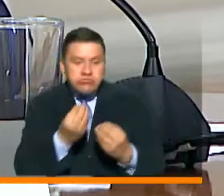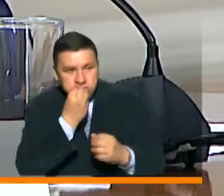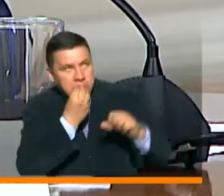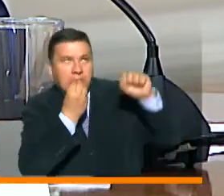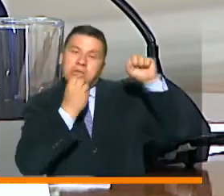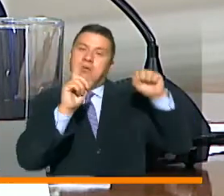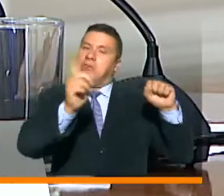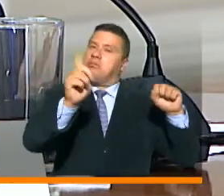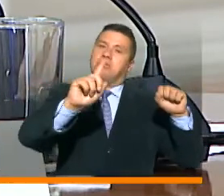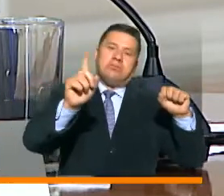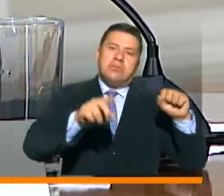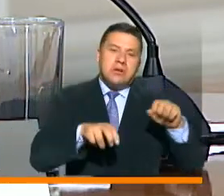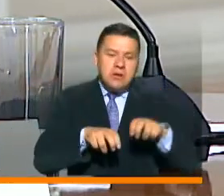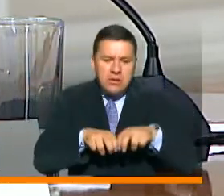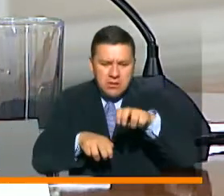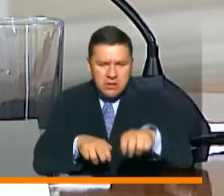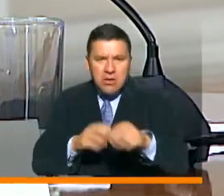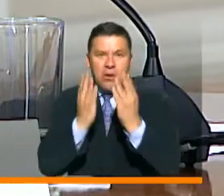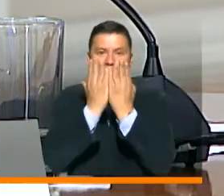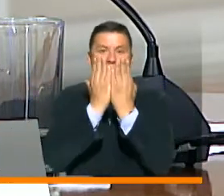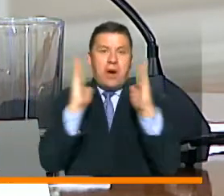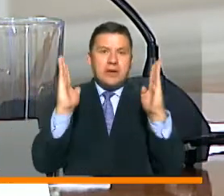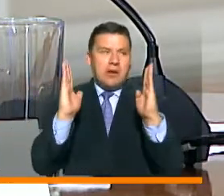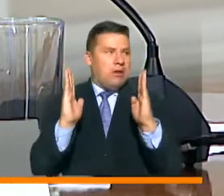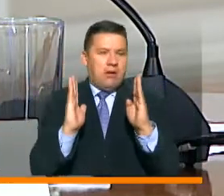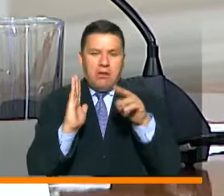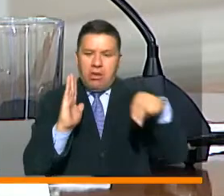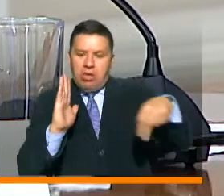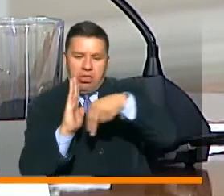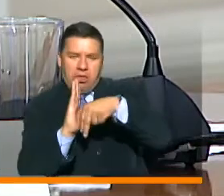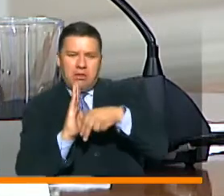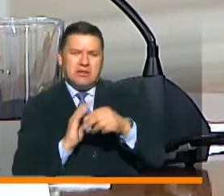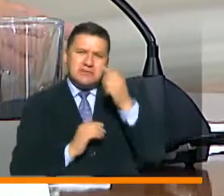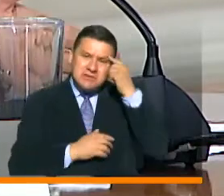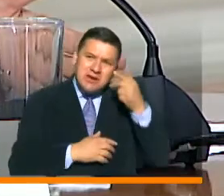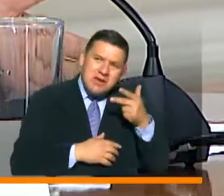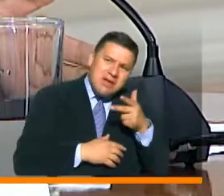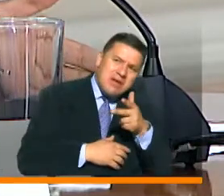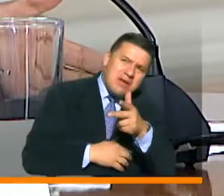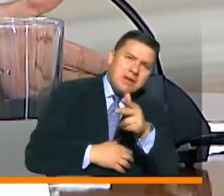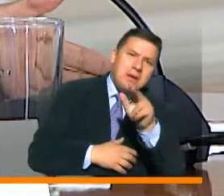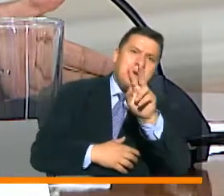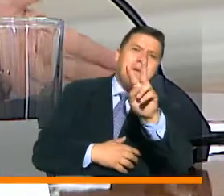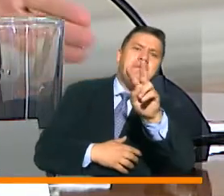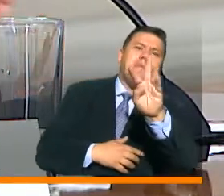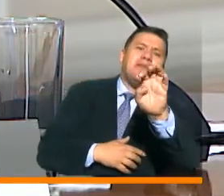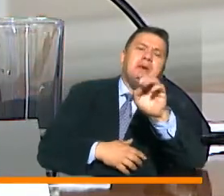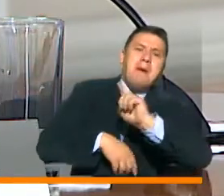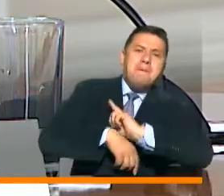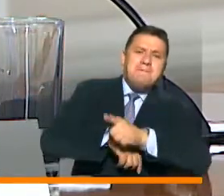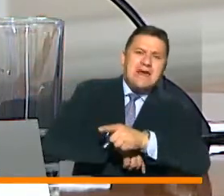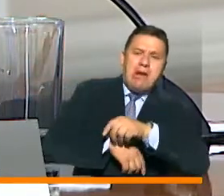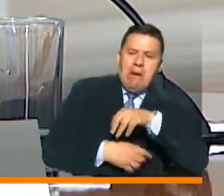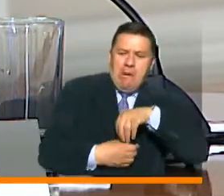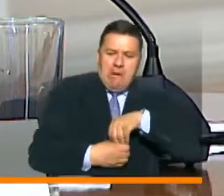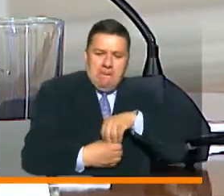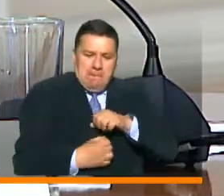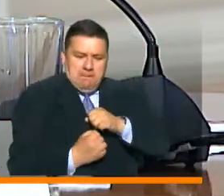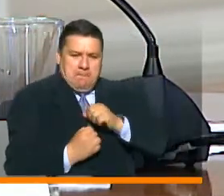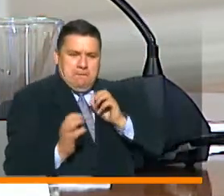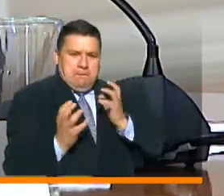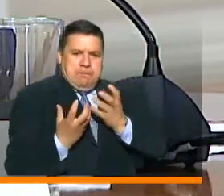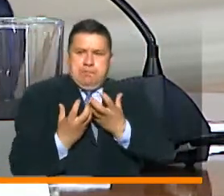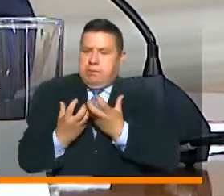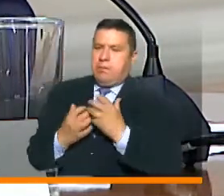y no ubicarse en las puertas si saben que su recorrido es mayor a 29 minutos, de forma que no se genere